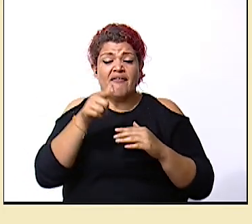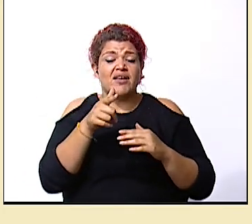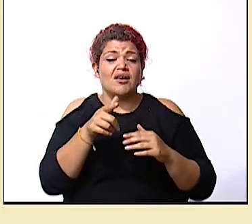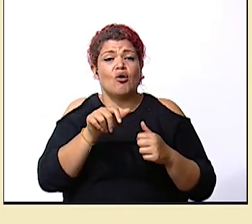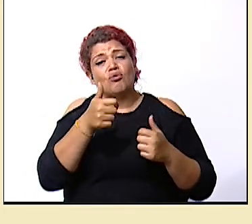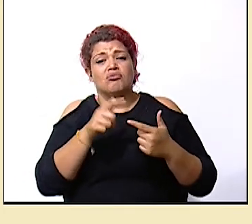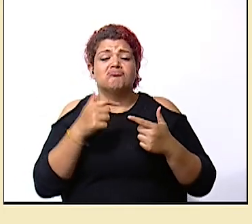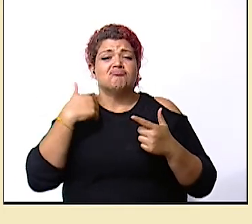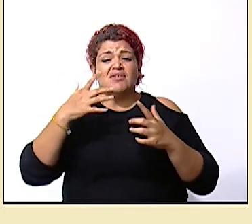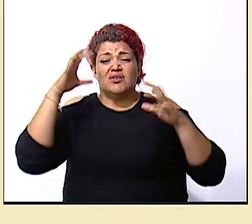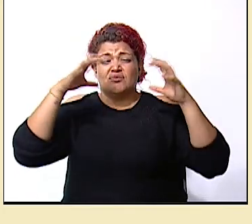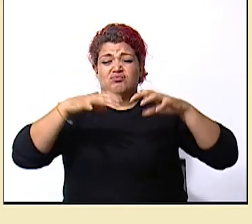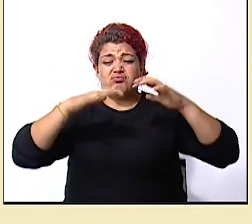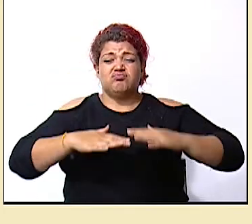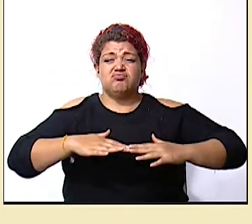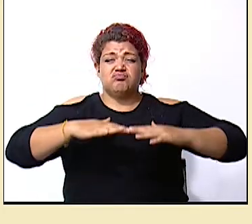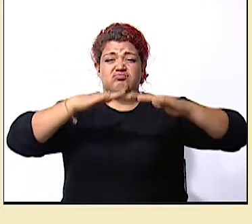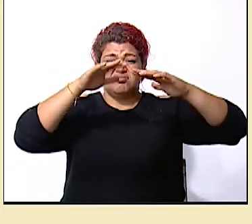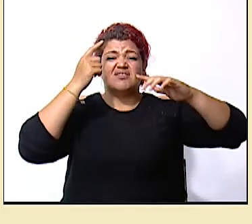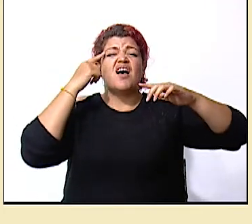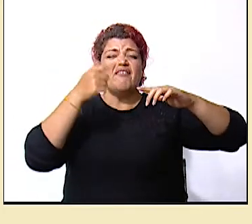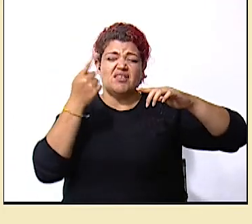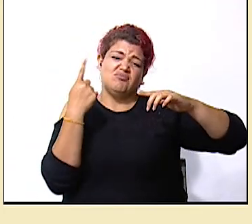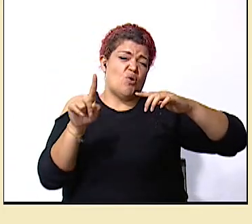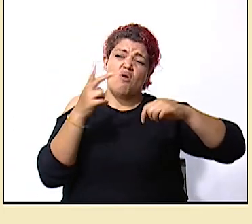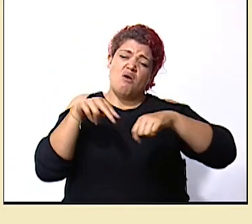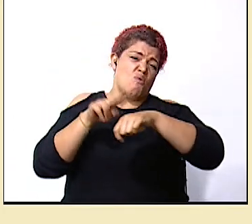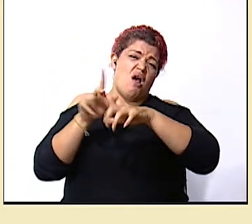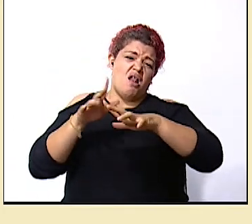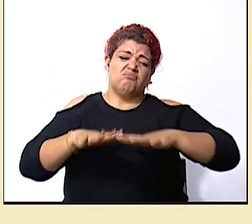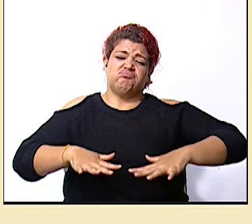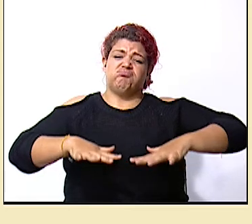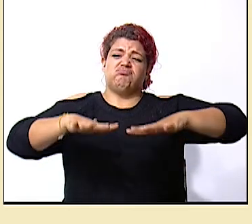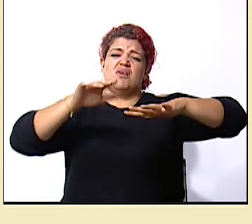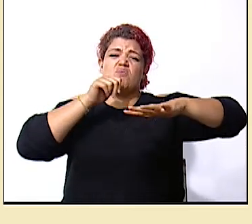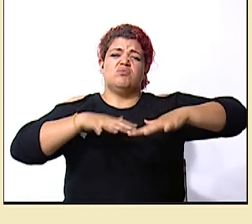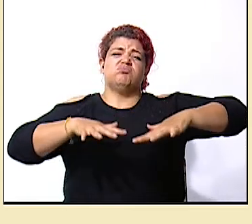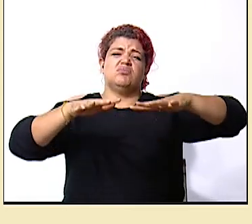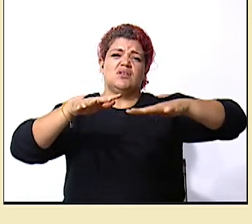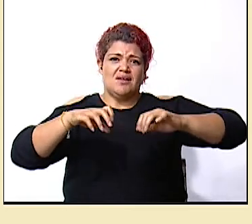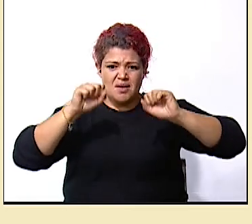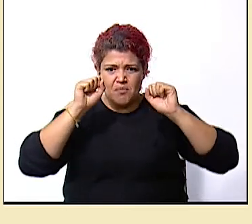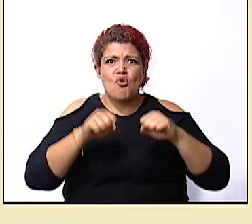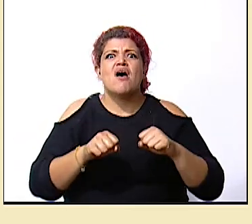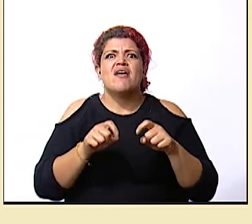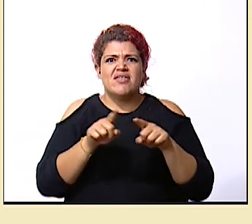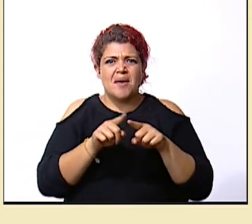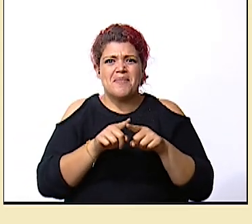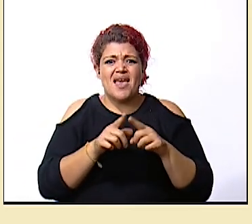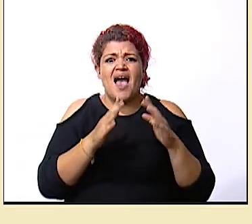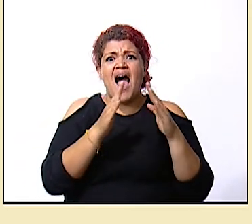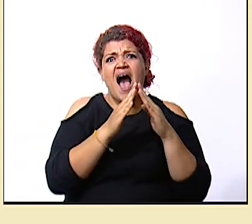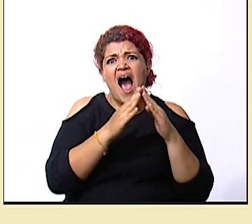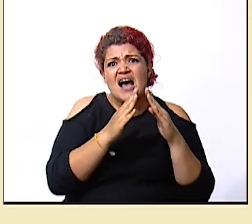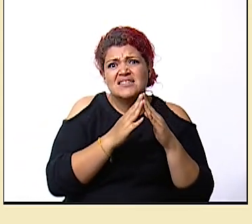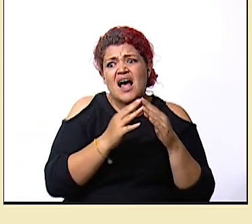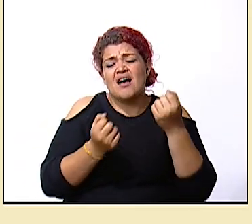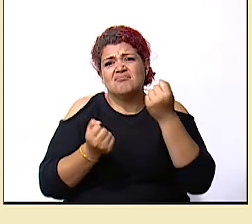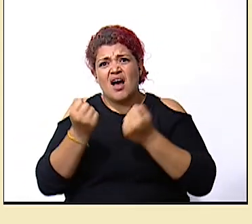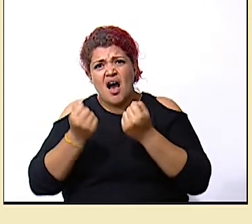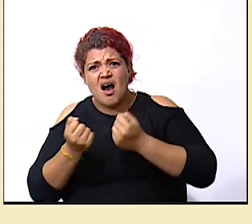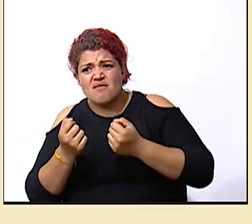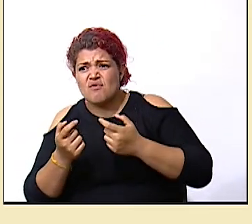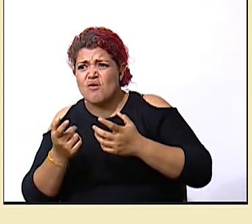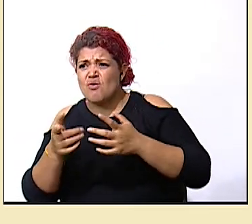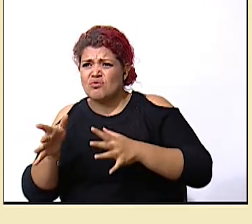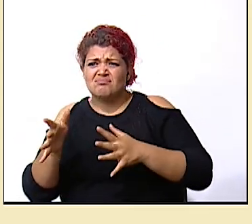un fenómeno natural que cubre los terrenos y que podrías dejar también cubiertas casas autos